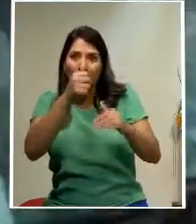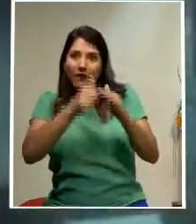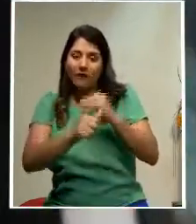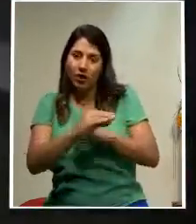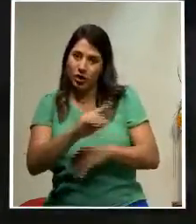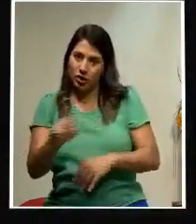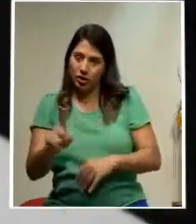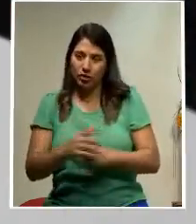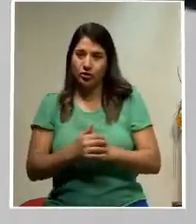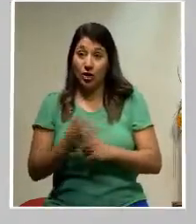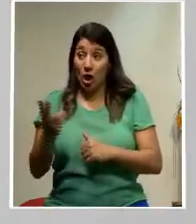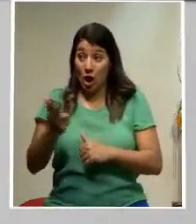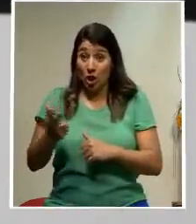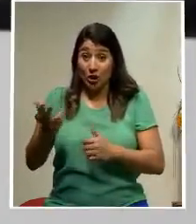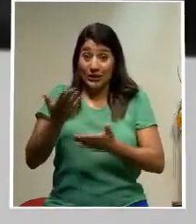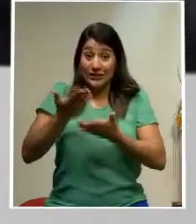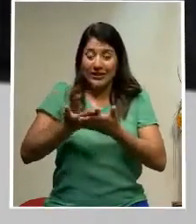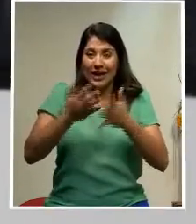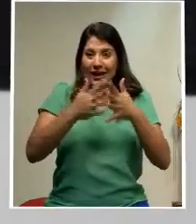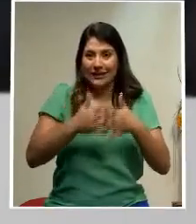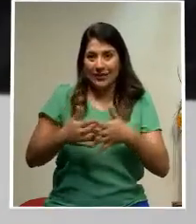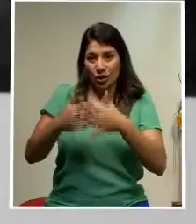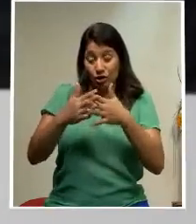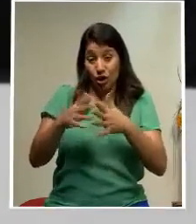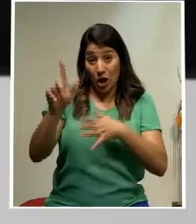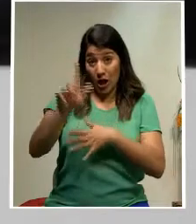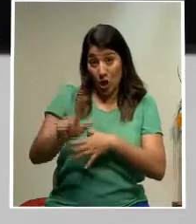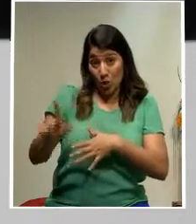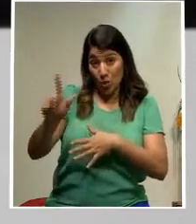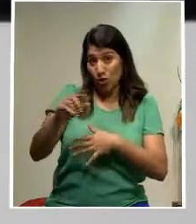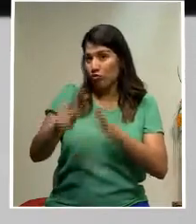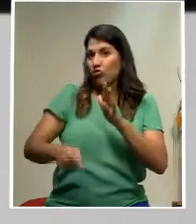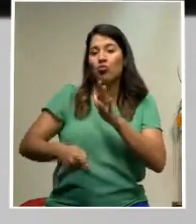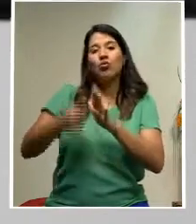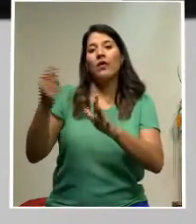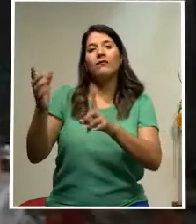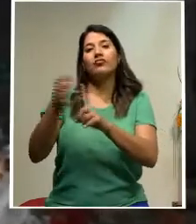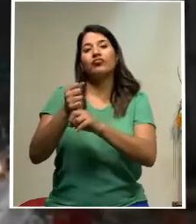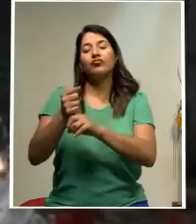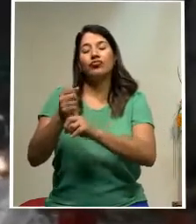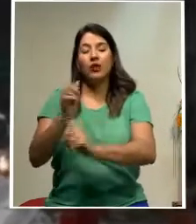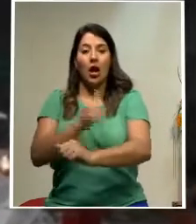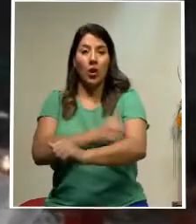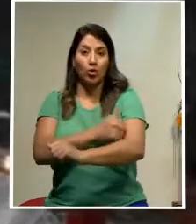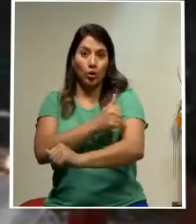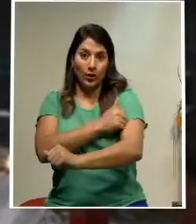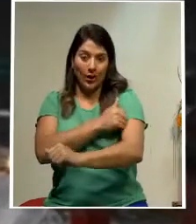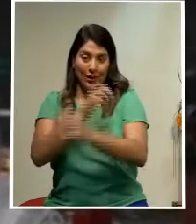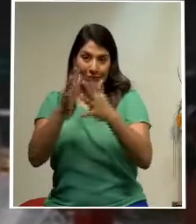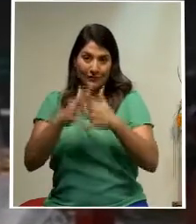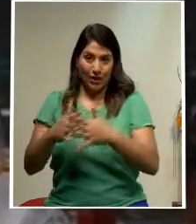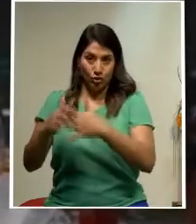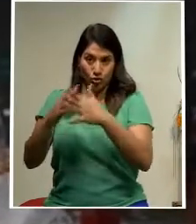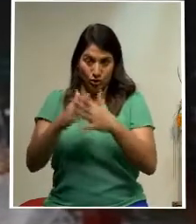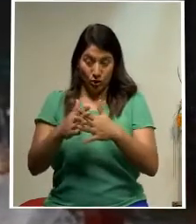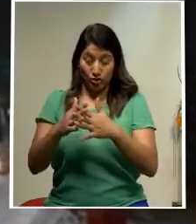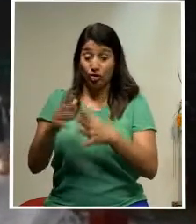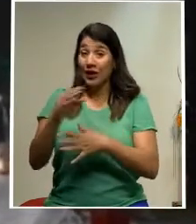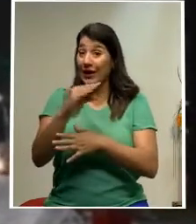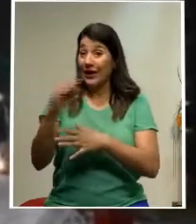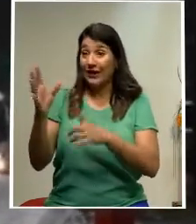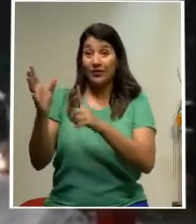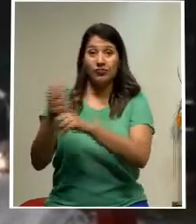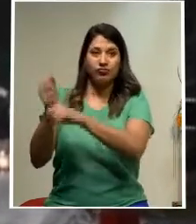Los tres llegaron a Estados Unidos el lunes e inmediatamente fueron detenidos por las autoridades estadounidenses migratorias y fueron